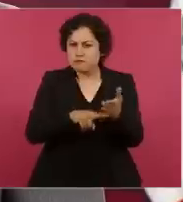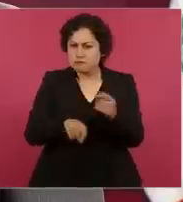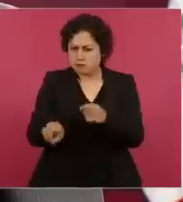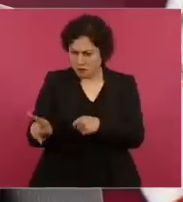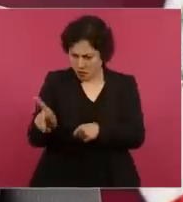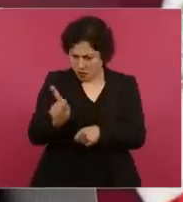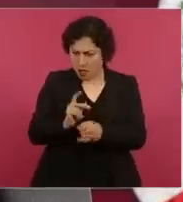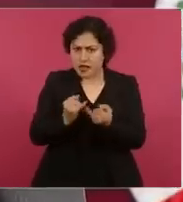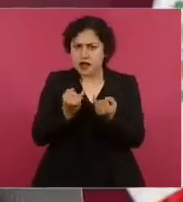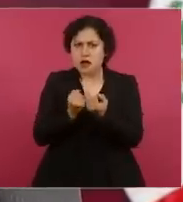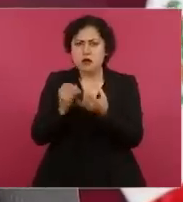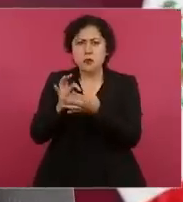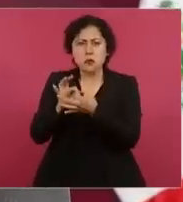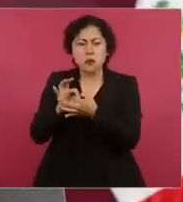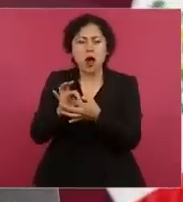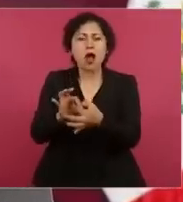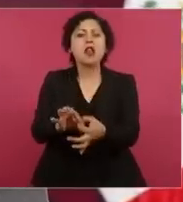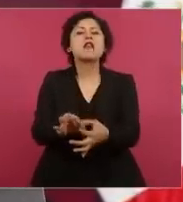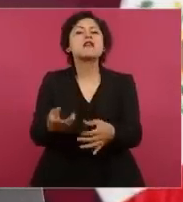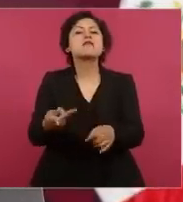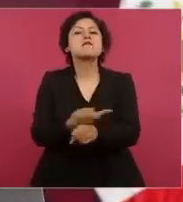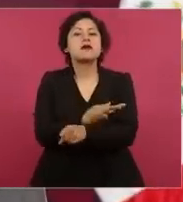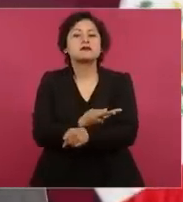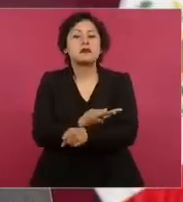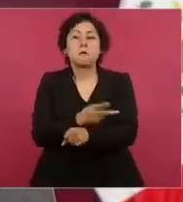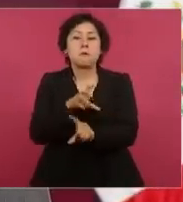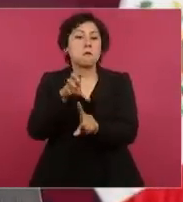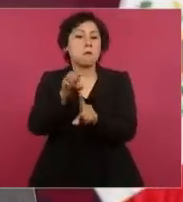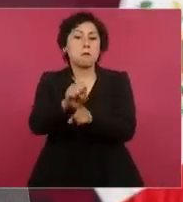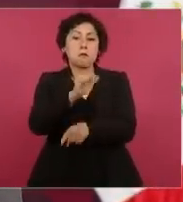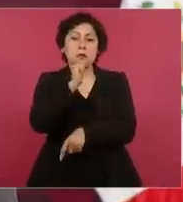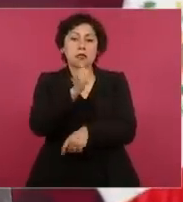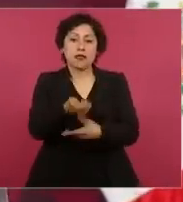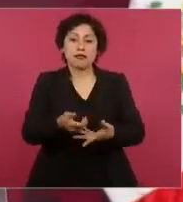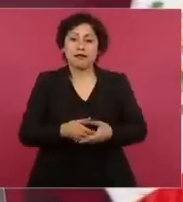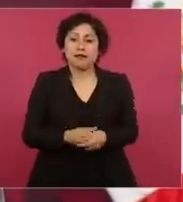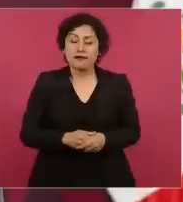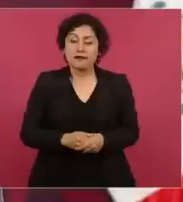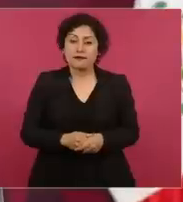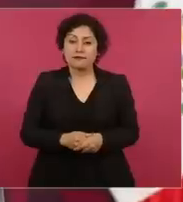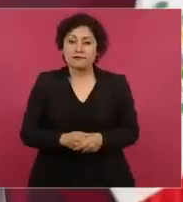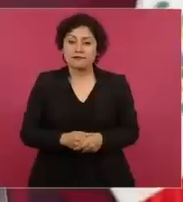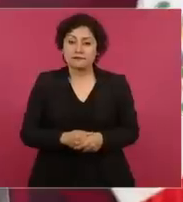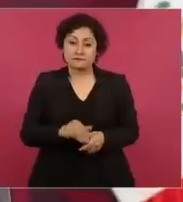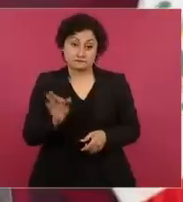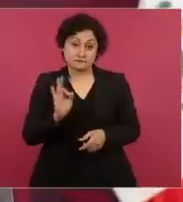final lo que posiblemente querían